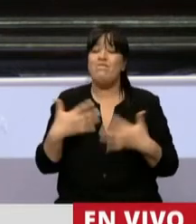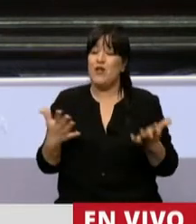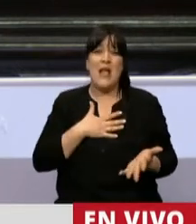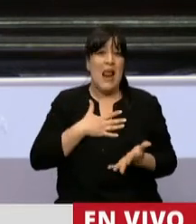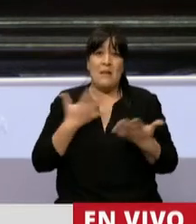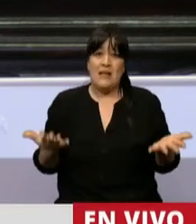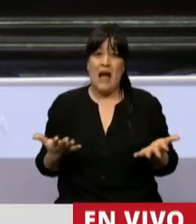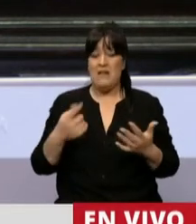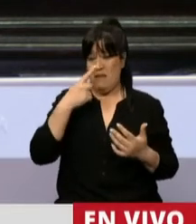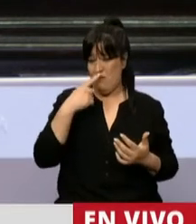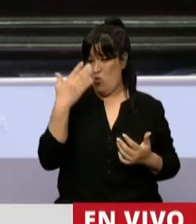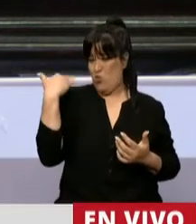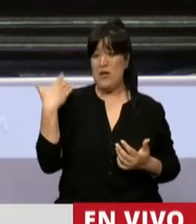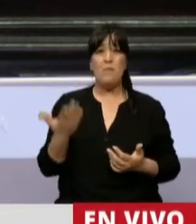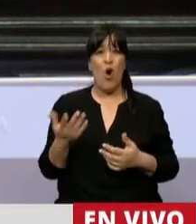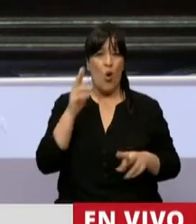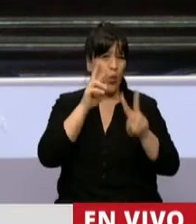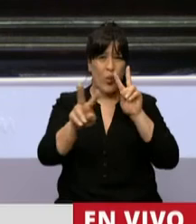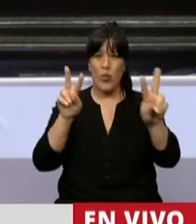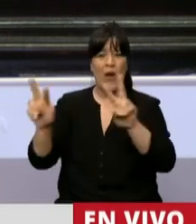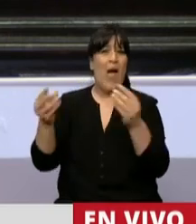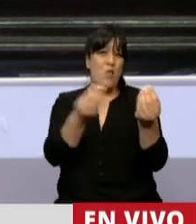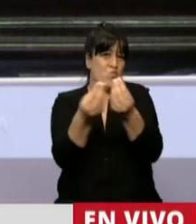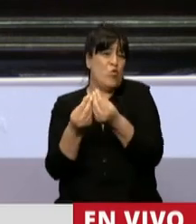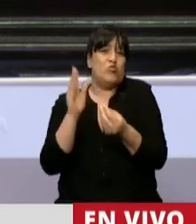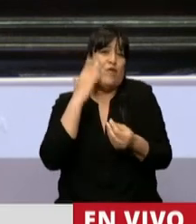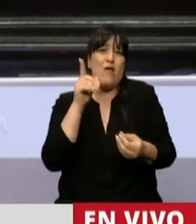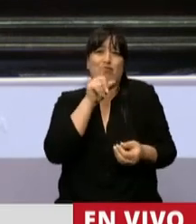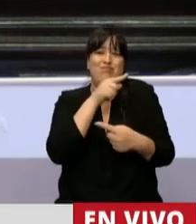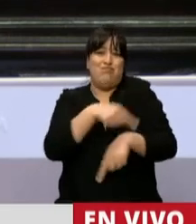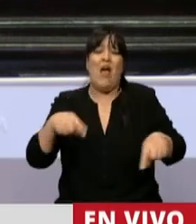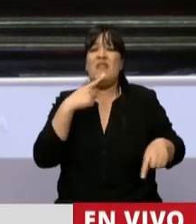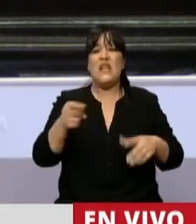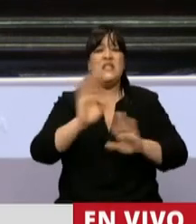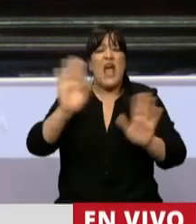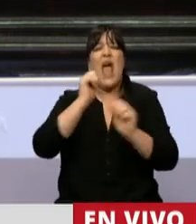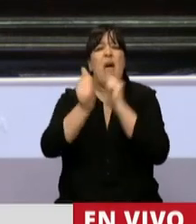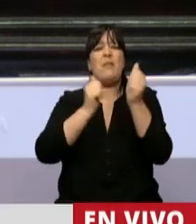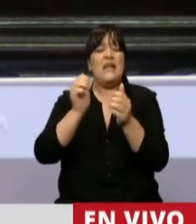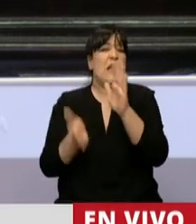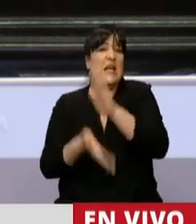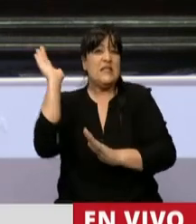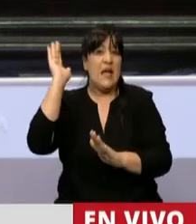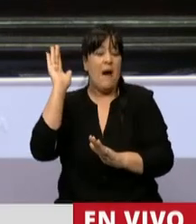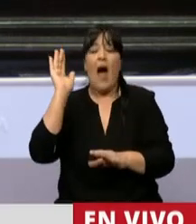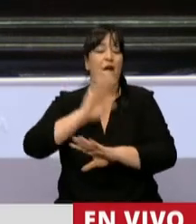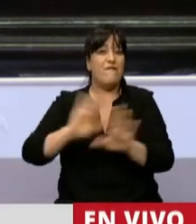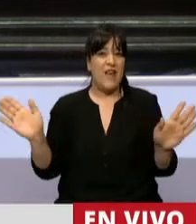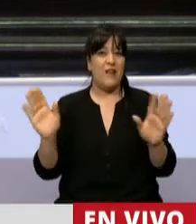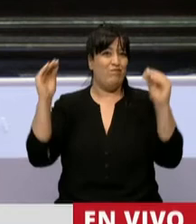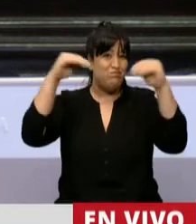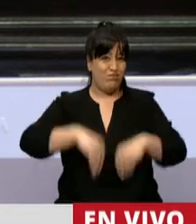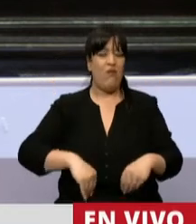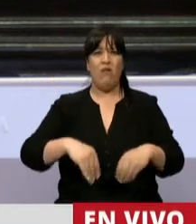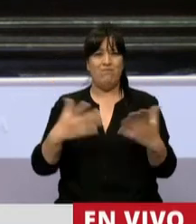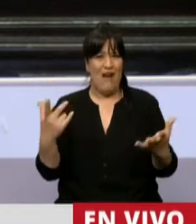Lamentablemente en los últimos tiempos he visto a muchos celebrar en las redes sociales que se vayan empresas de la Argentina, con una falta total